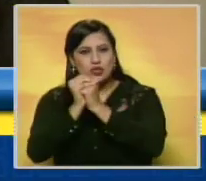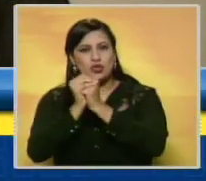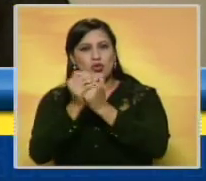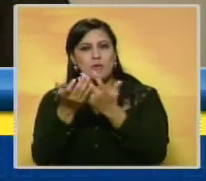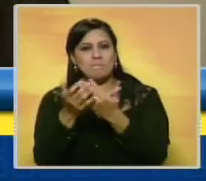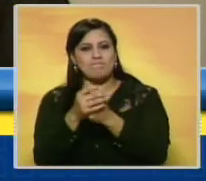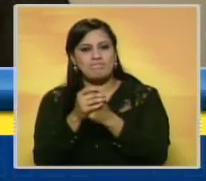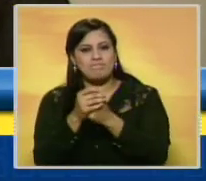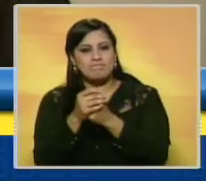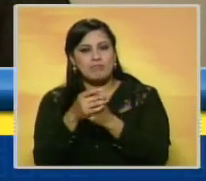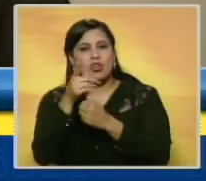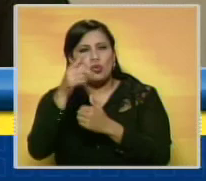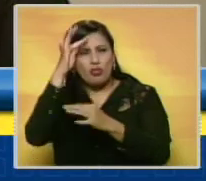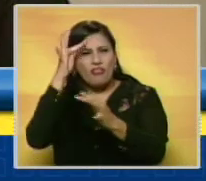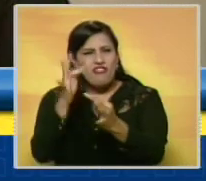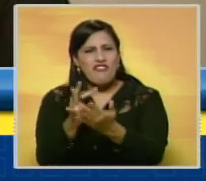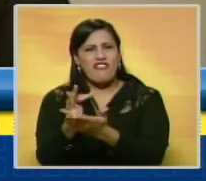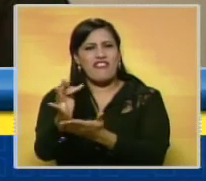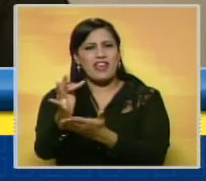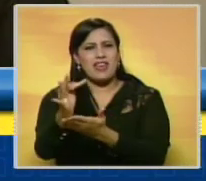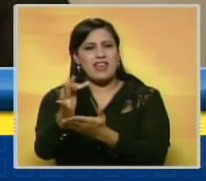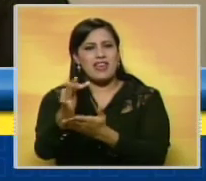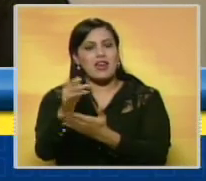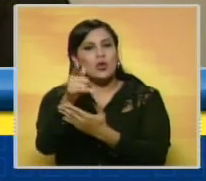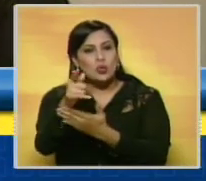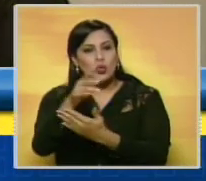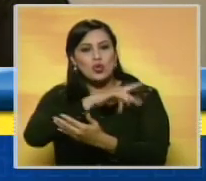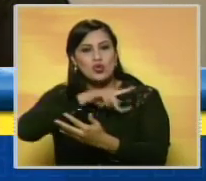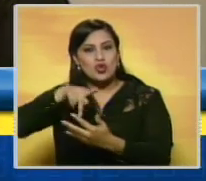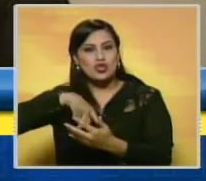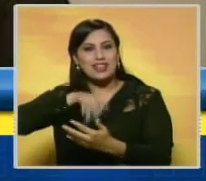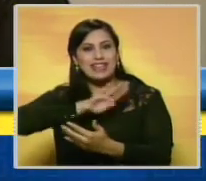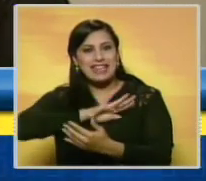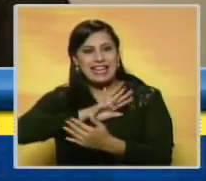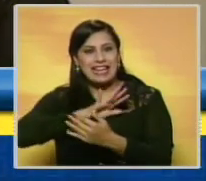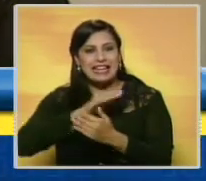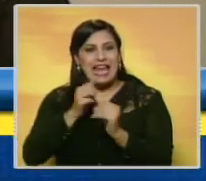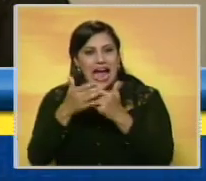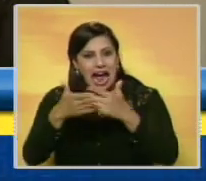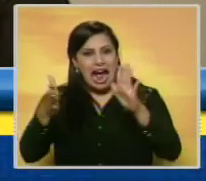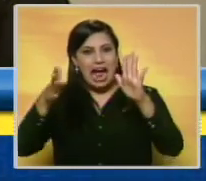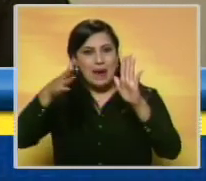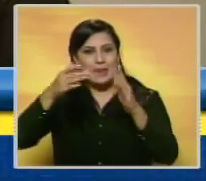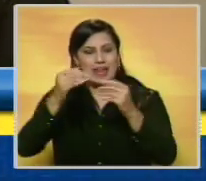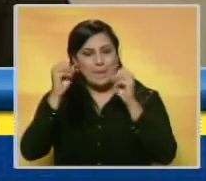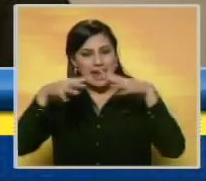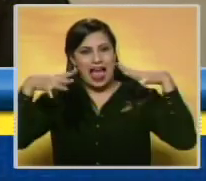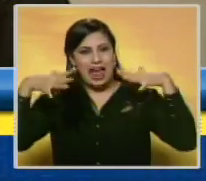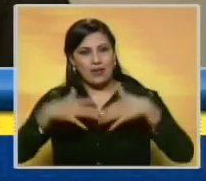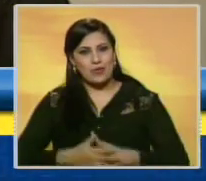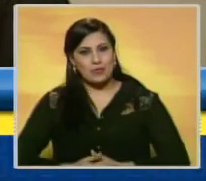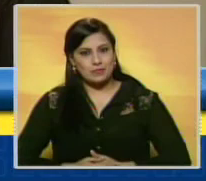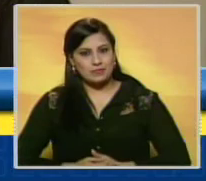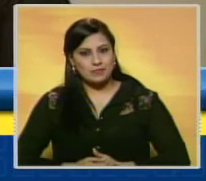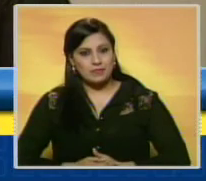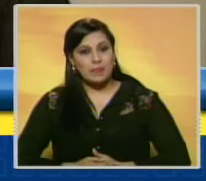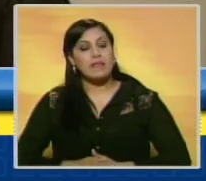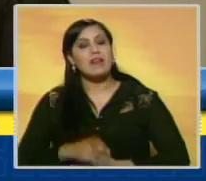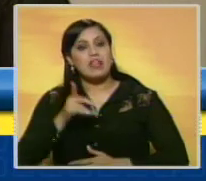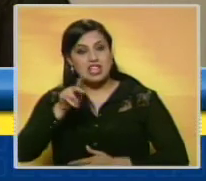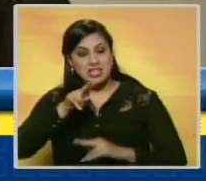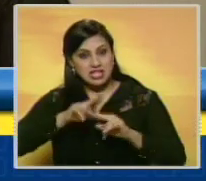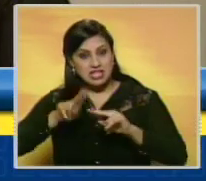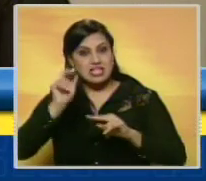fe, merece que nosotros tengamos ese riesgo de abrir el camerín de la Virgen. Ella le